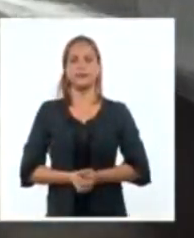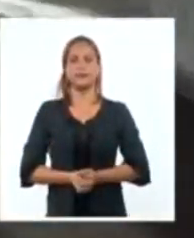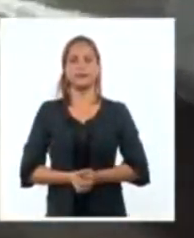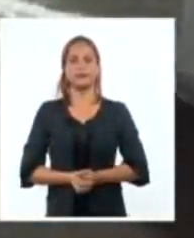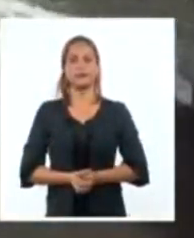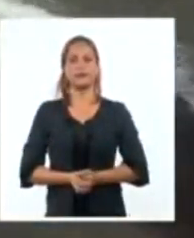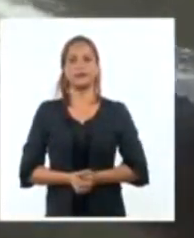Televisión Cubana.